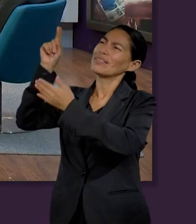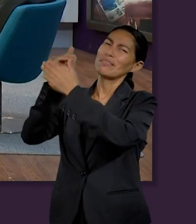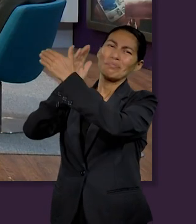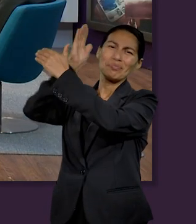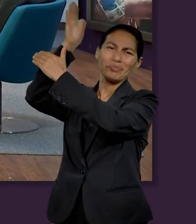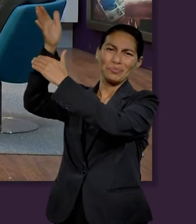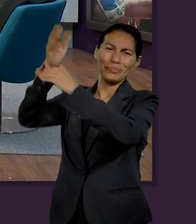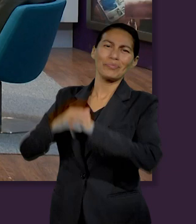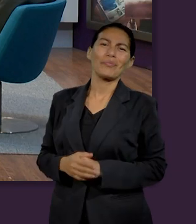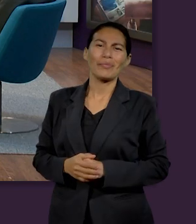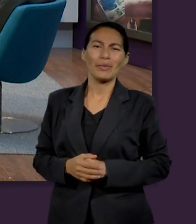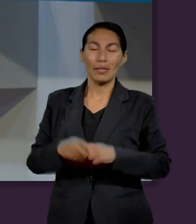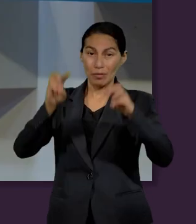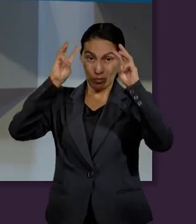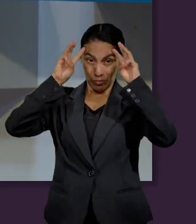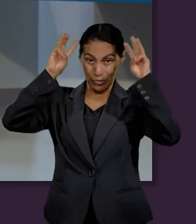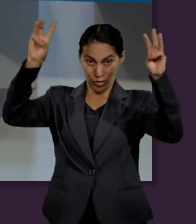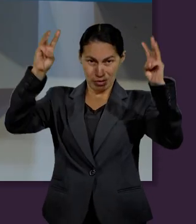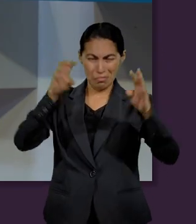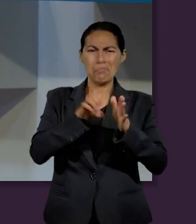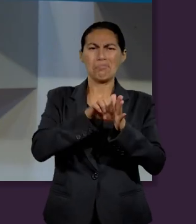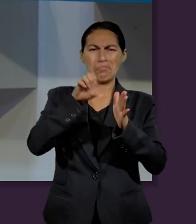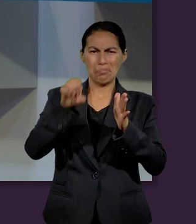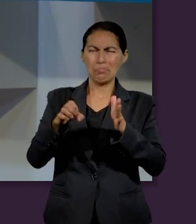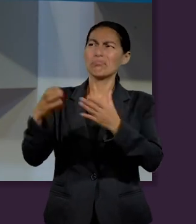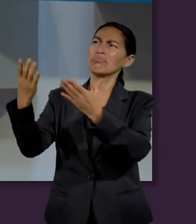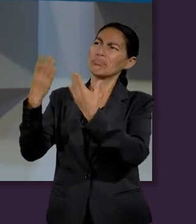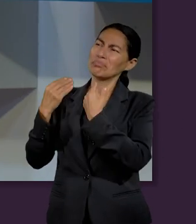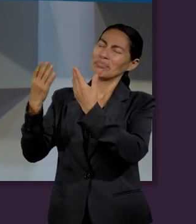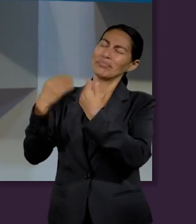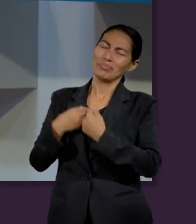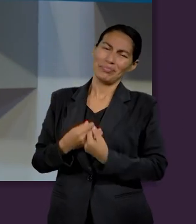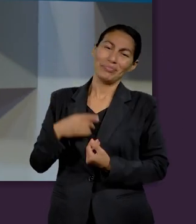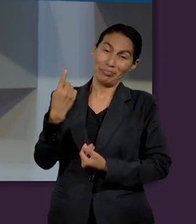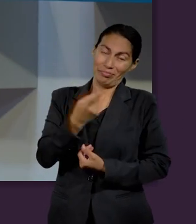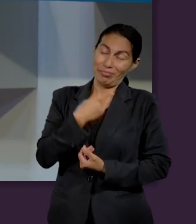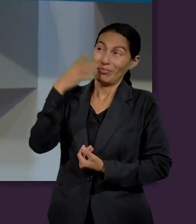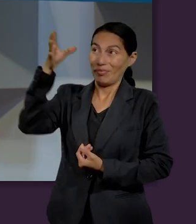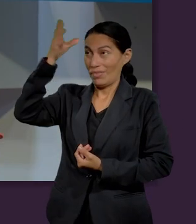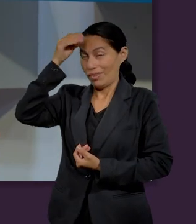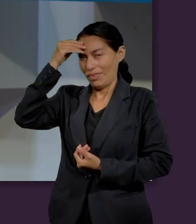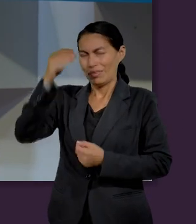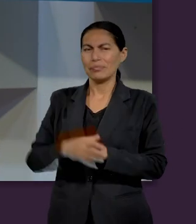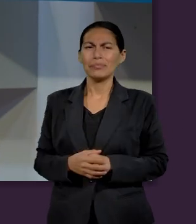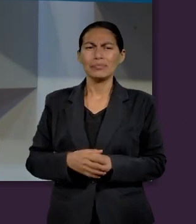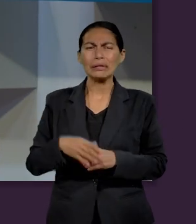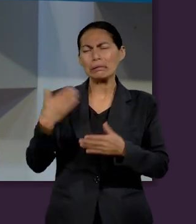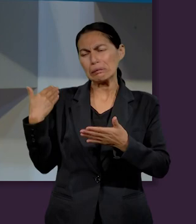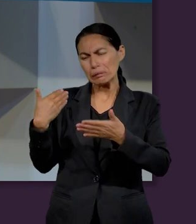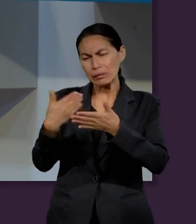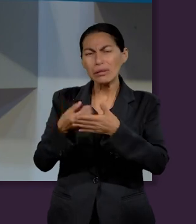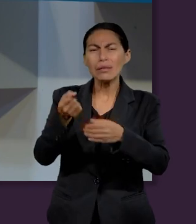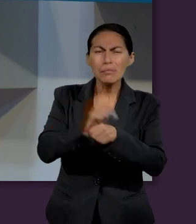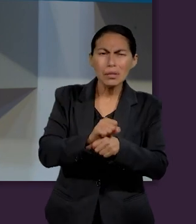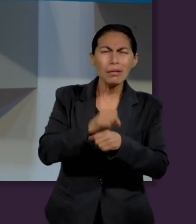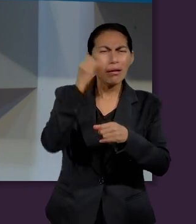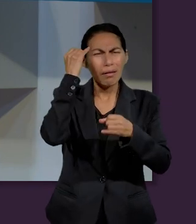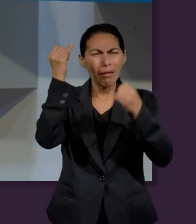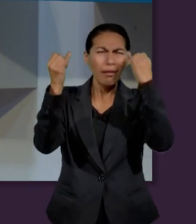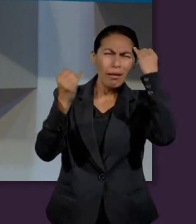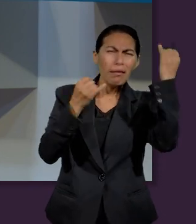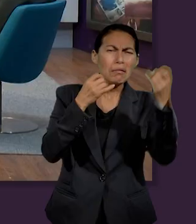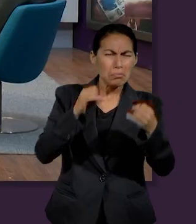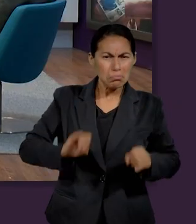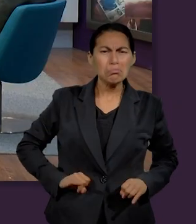Moisés un personaje que nos da ejemplo durante esta semana hemos visto ideas interesantes